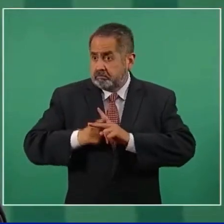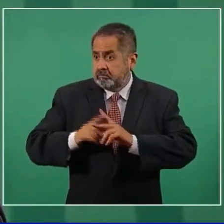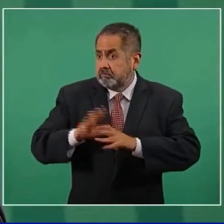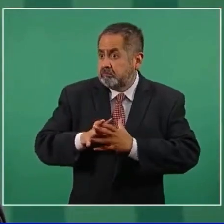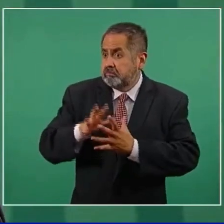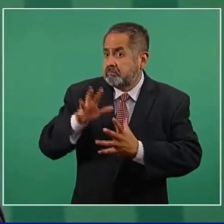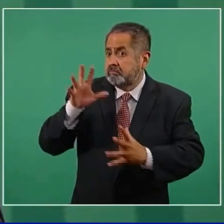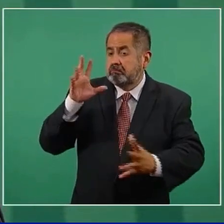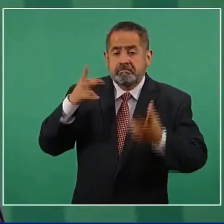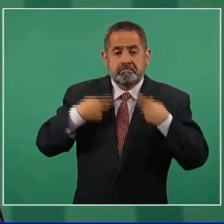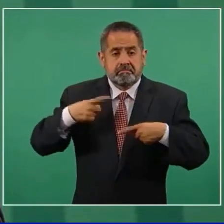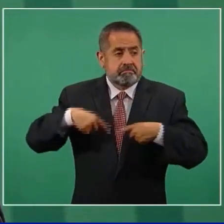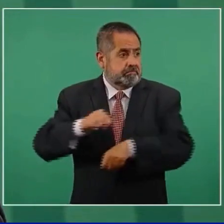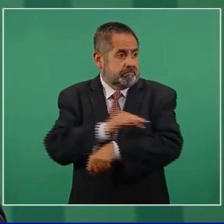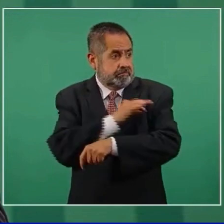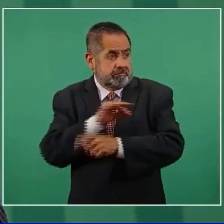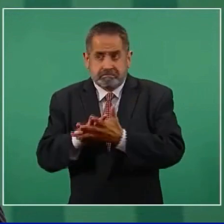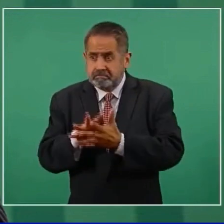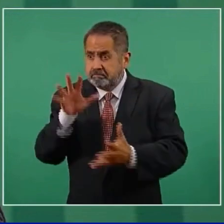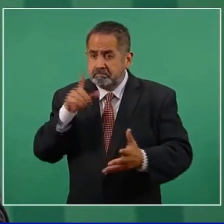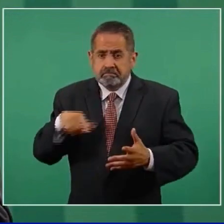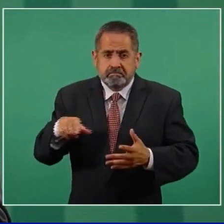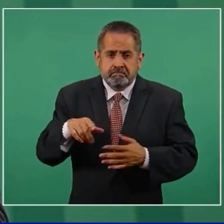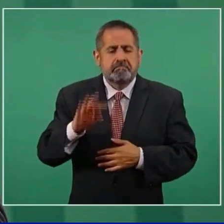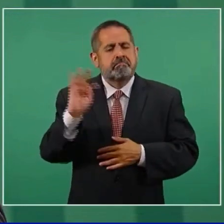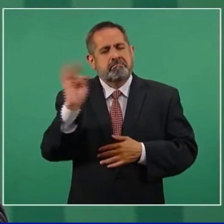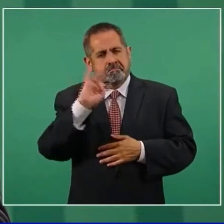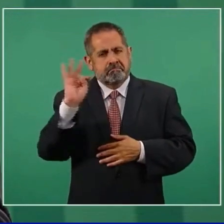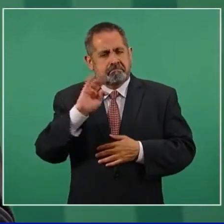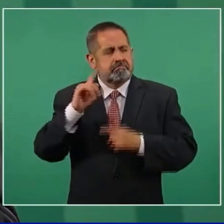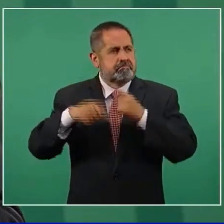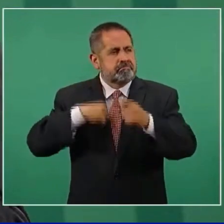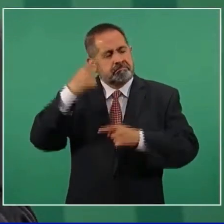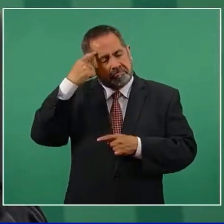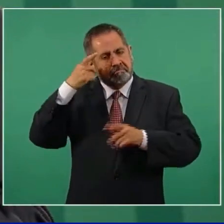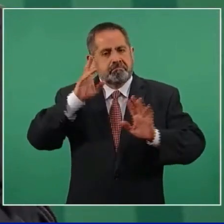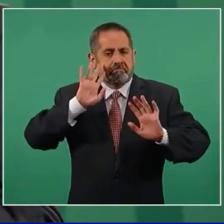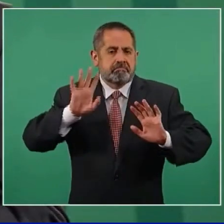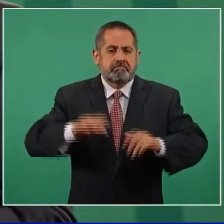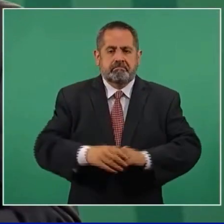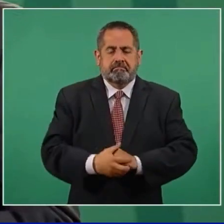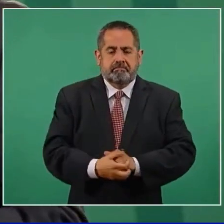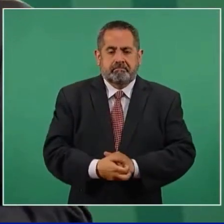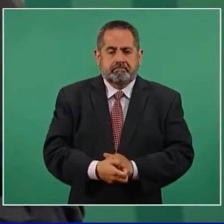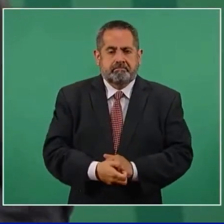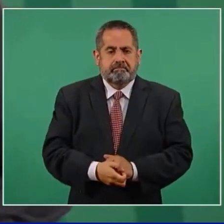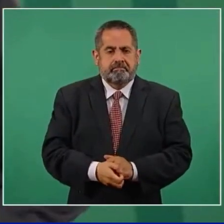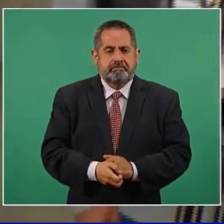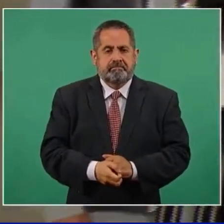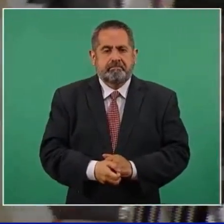mucho más grande de personas vacunadas, posiblemente se reconsidere esa recomendación. Gracias, presidente.